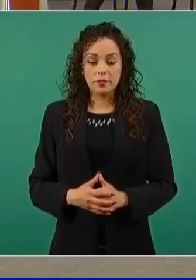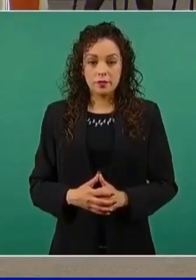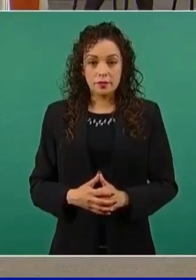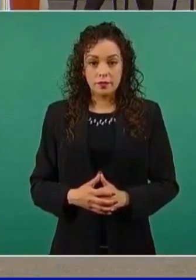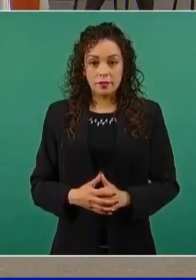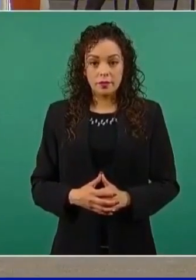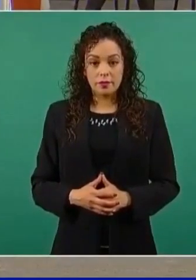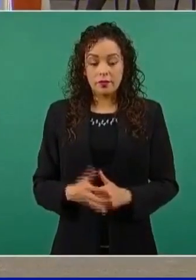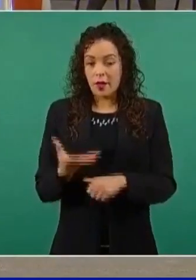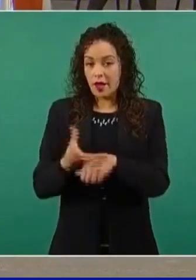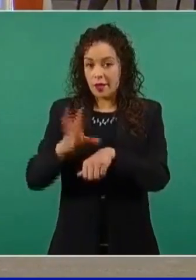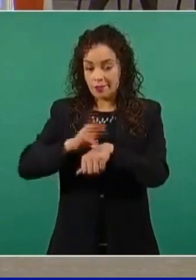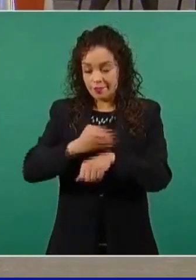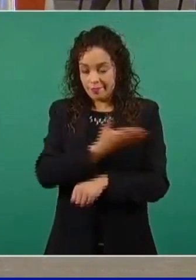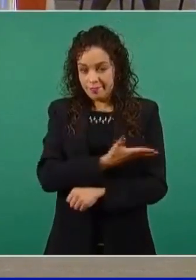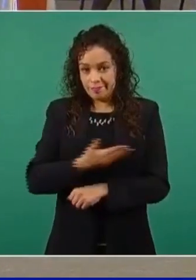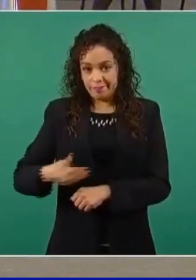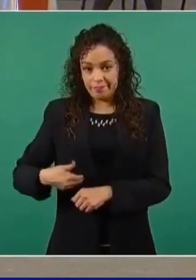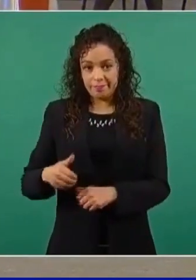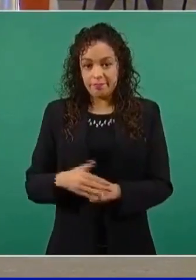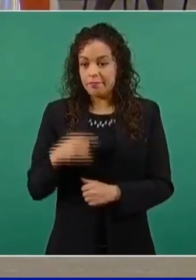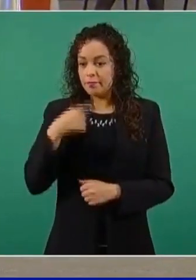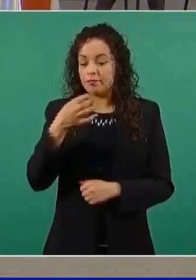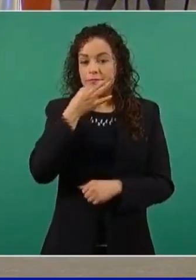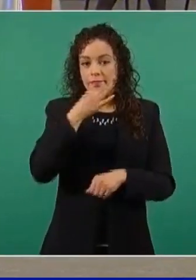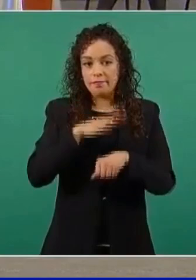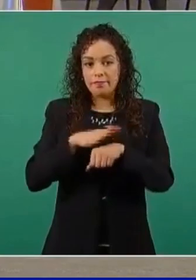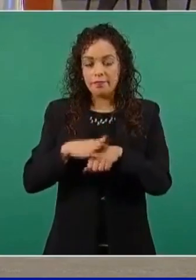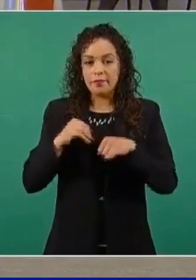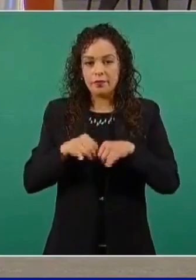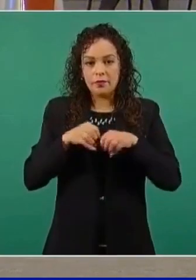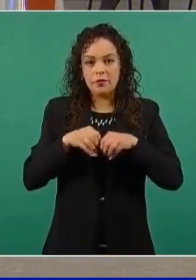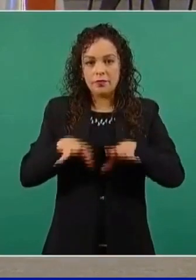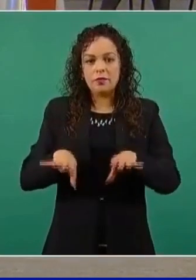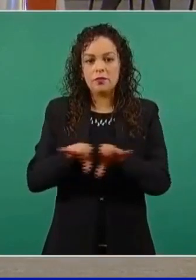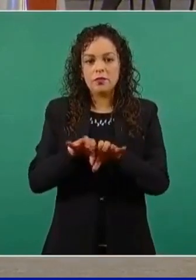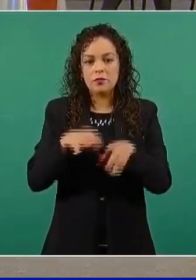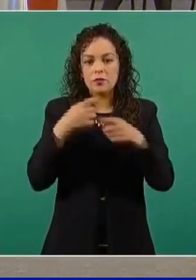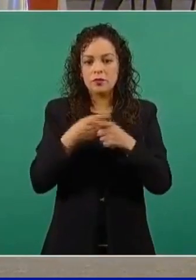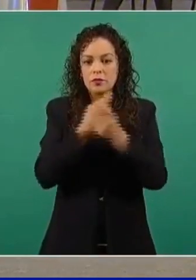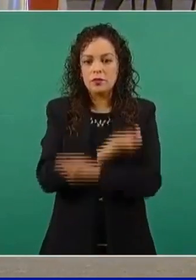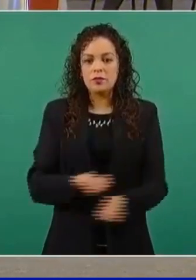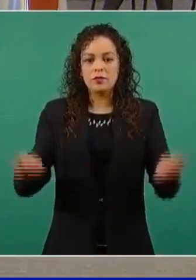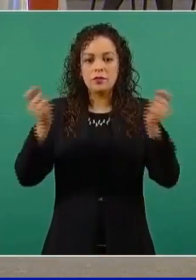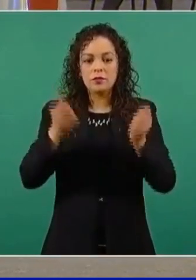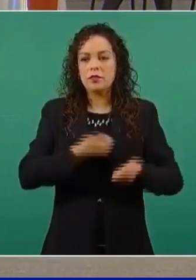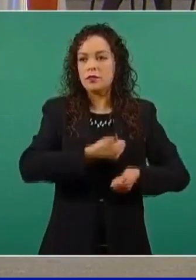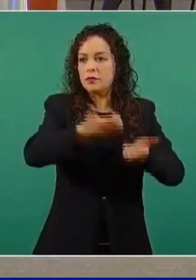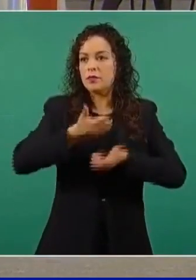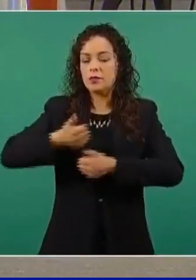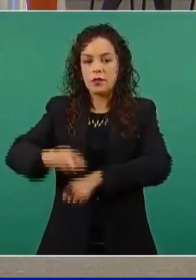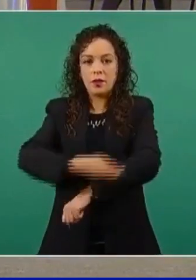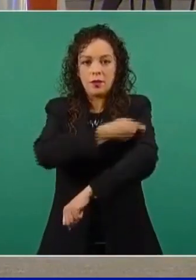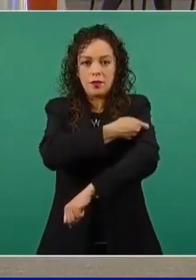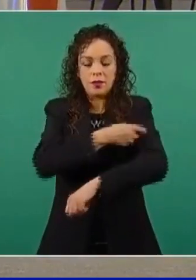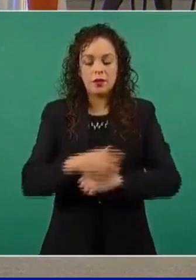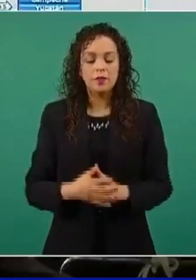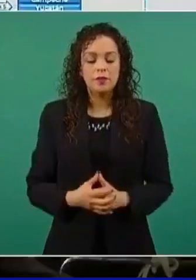Con permiso, señor presidente. Vamos a informar del plan de distribución de las vacunas. Adelante, por favor.